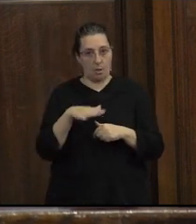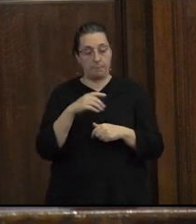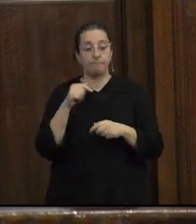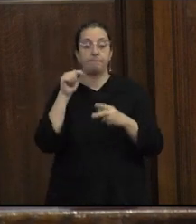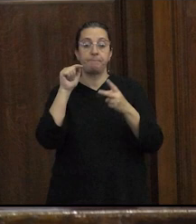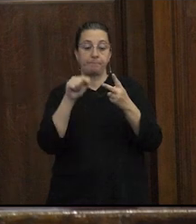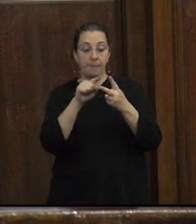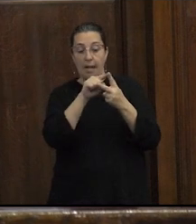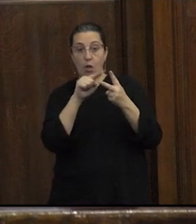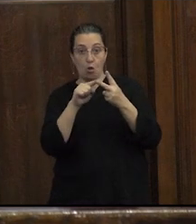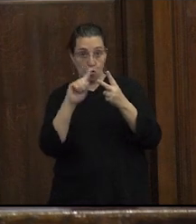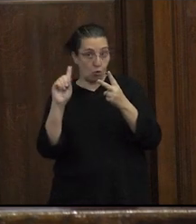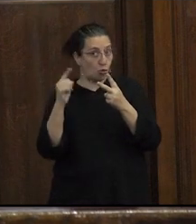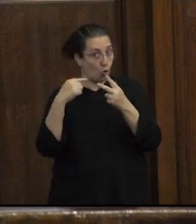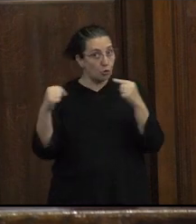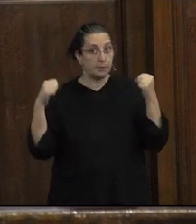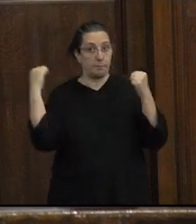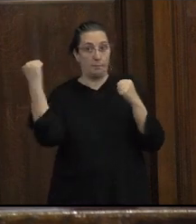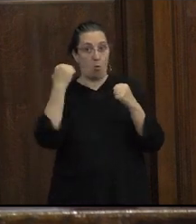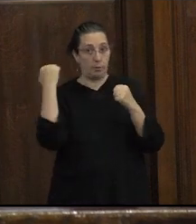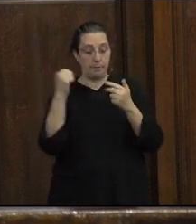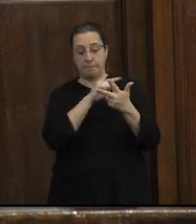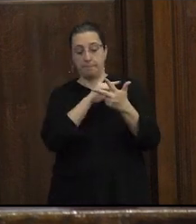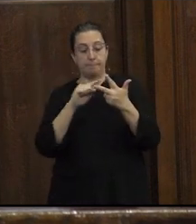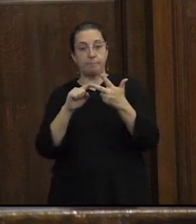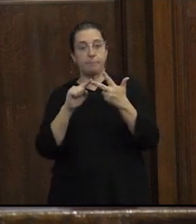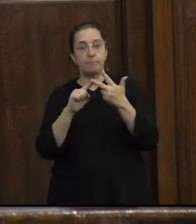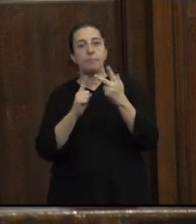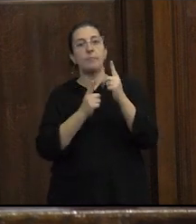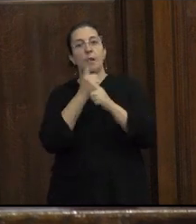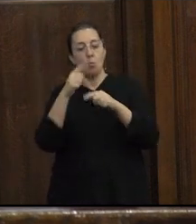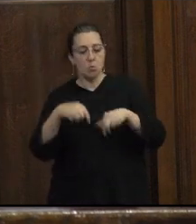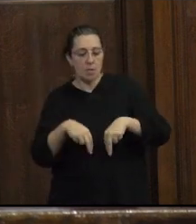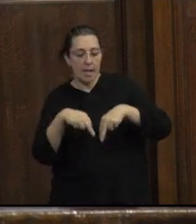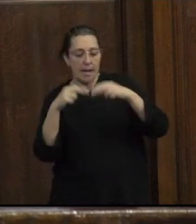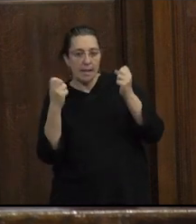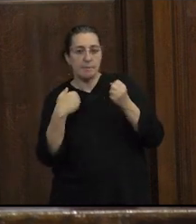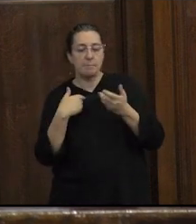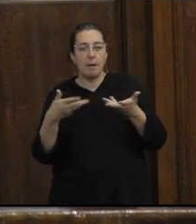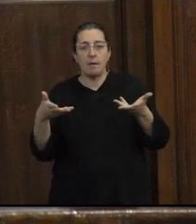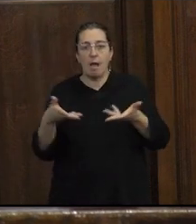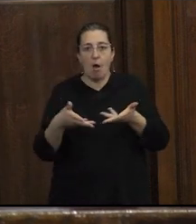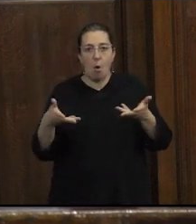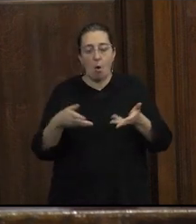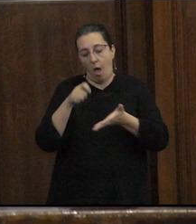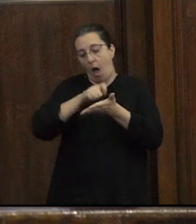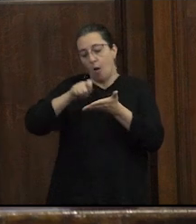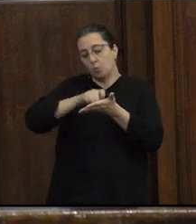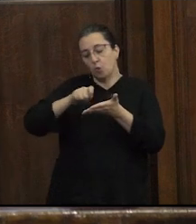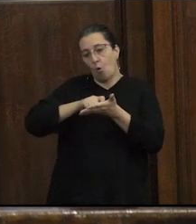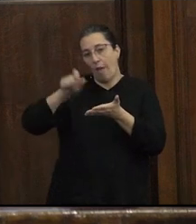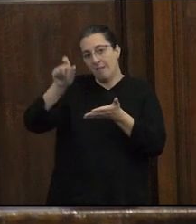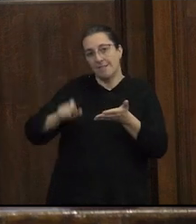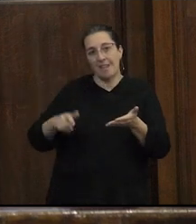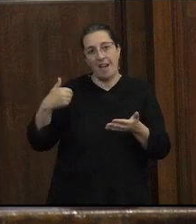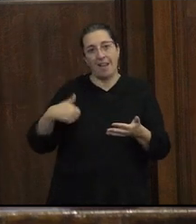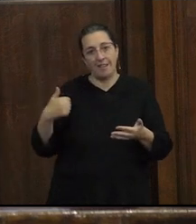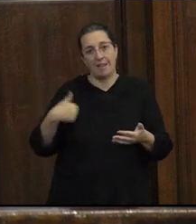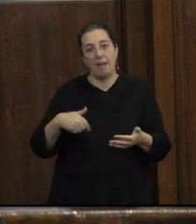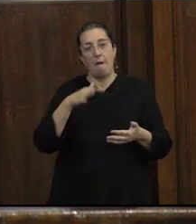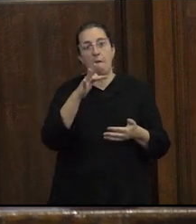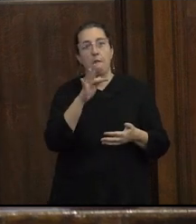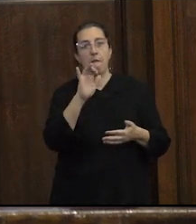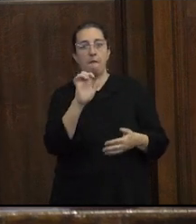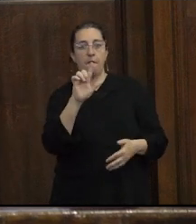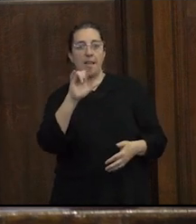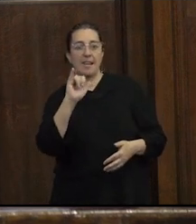tercera es algunos análisis más recientes que yo recupero de autoras argentinas como Karina Felitti